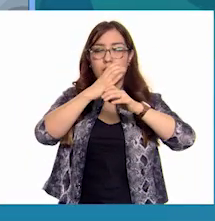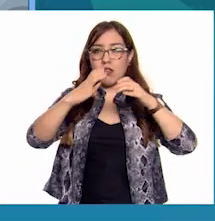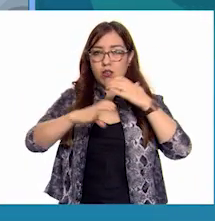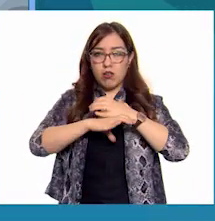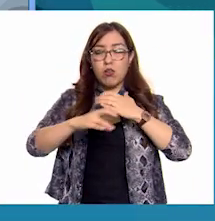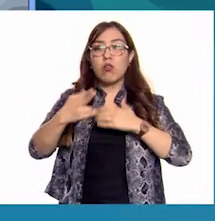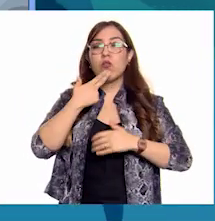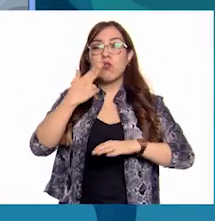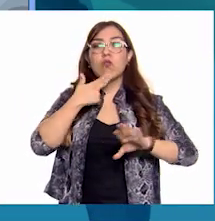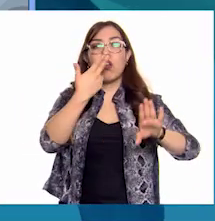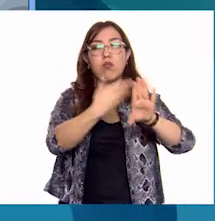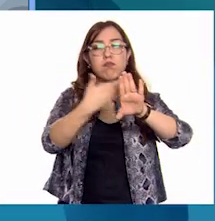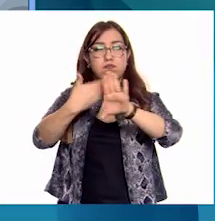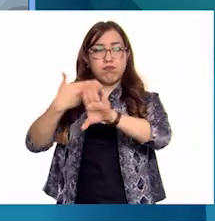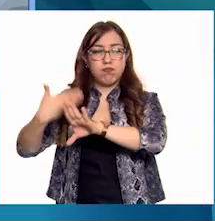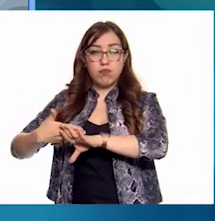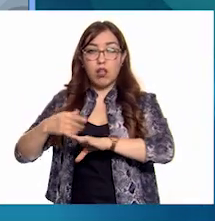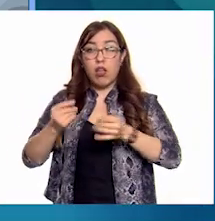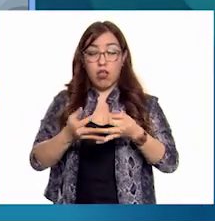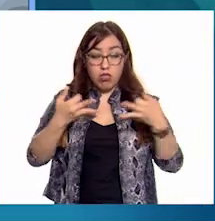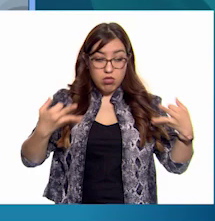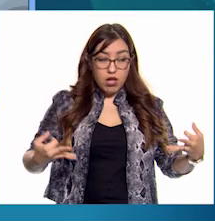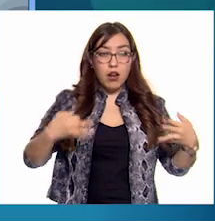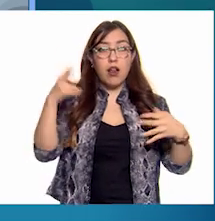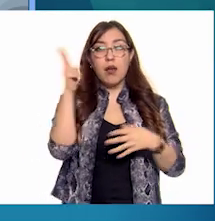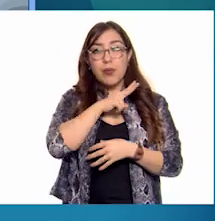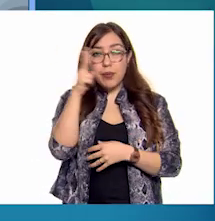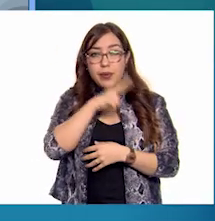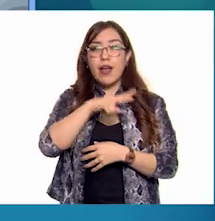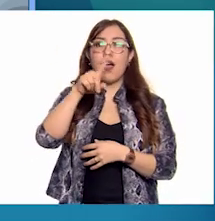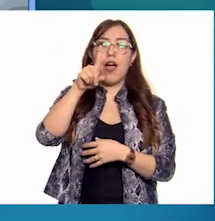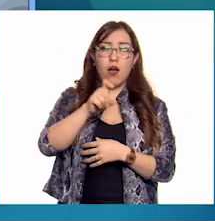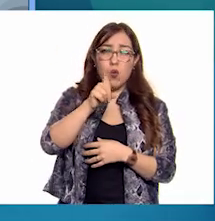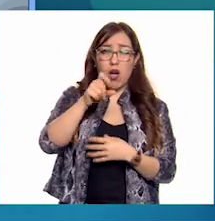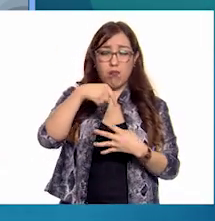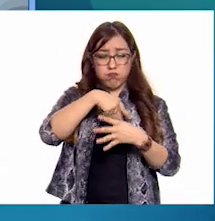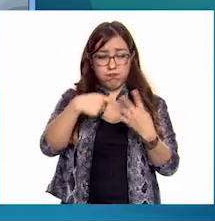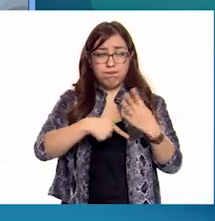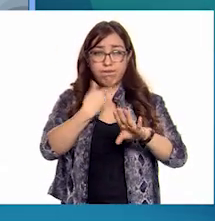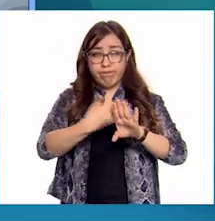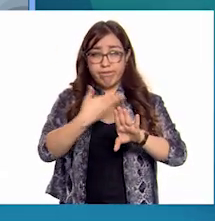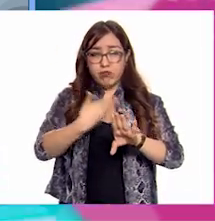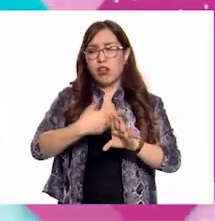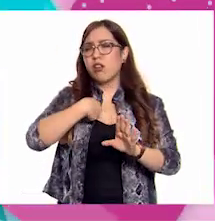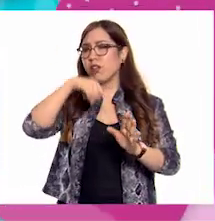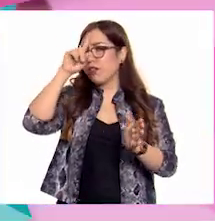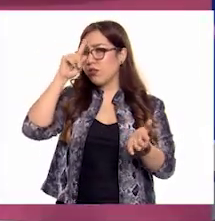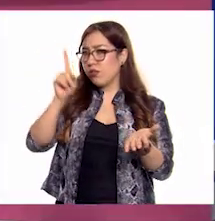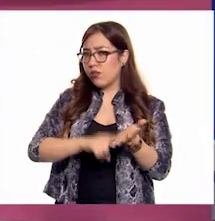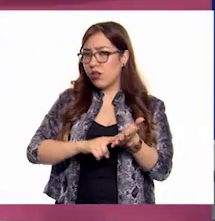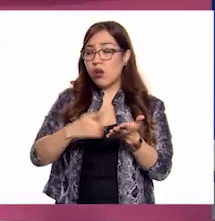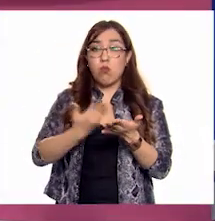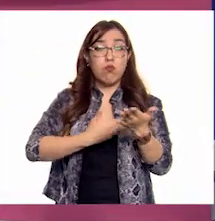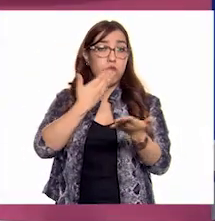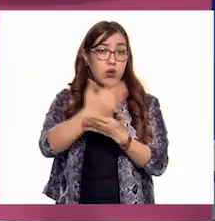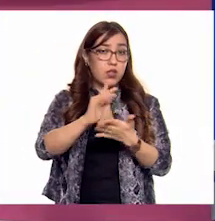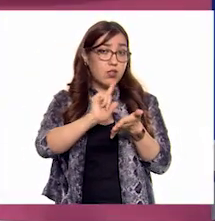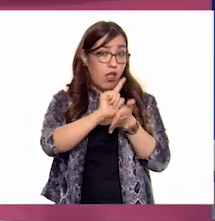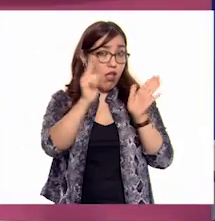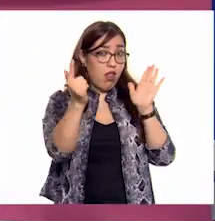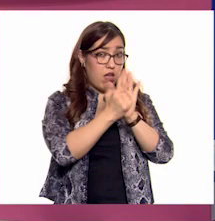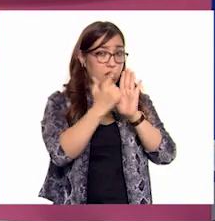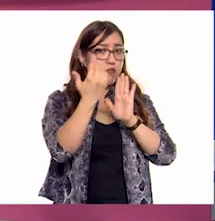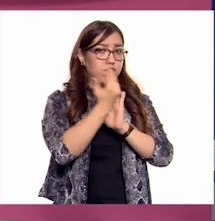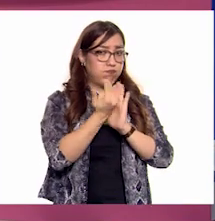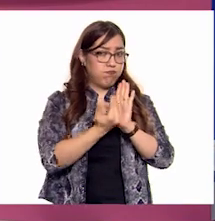dañando de manera enorme el suelo, el aire, el agua, creo que a través de leyes muy, muy, muy estrictas se podría